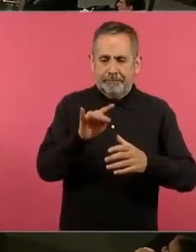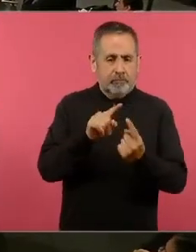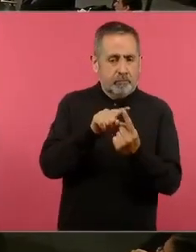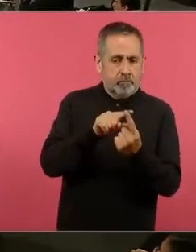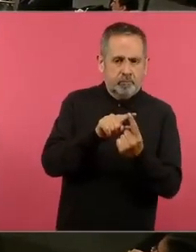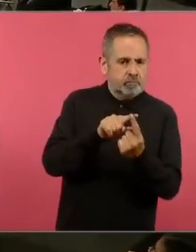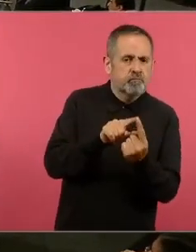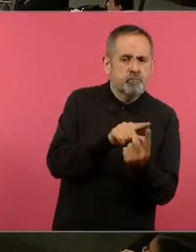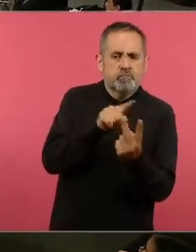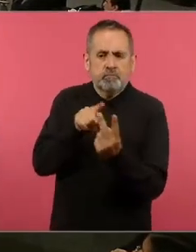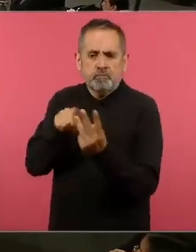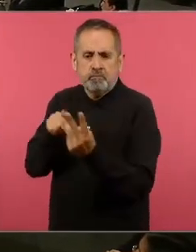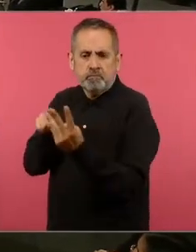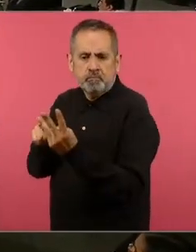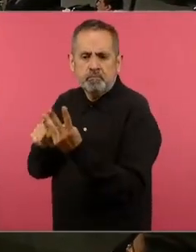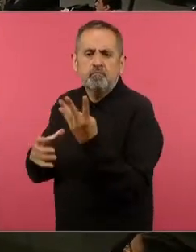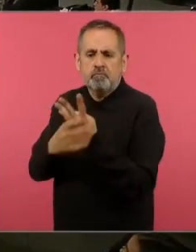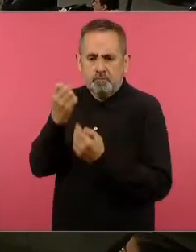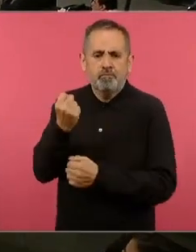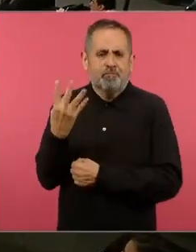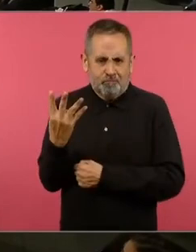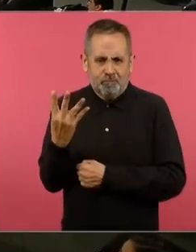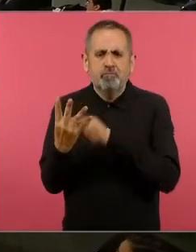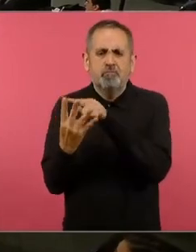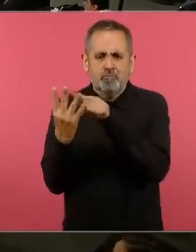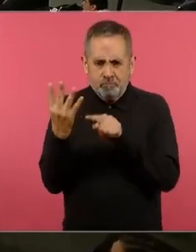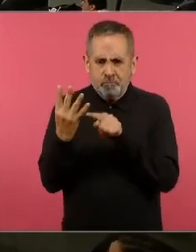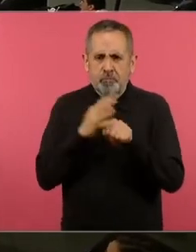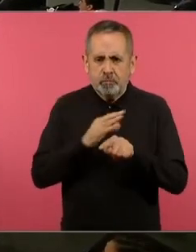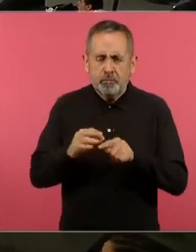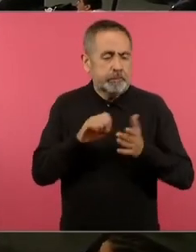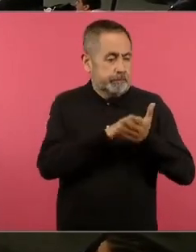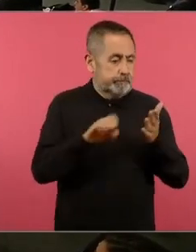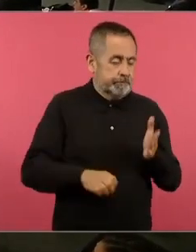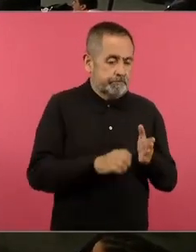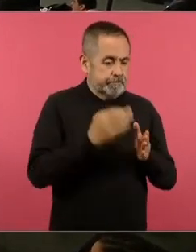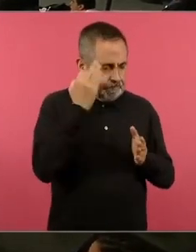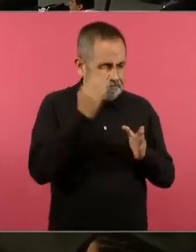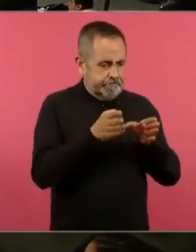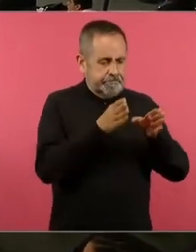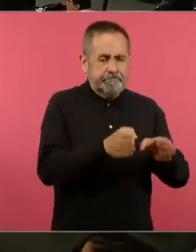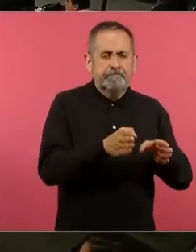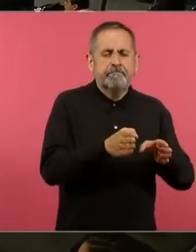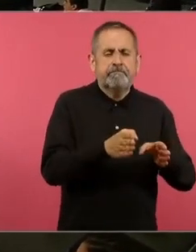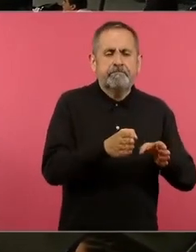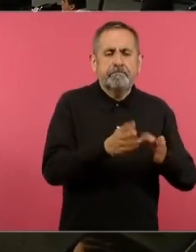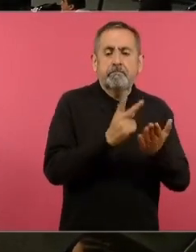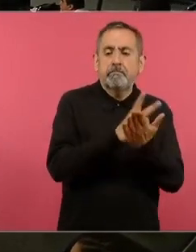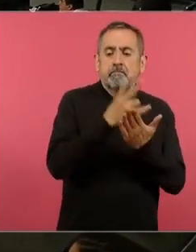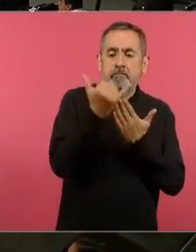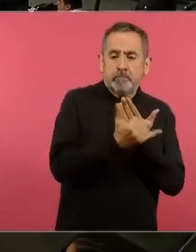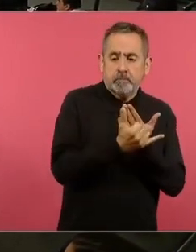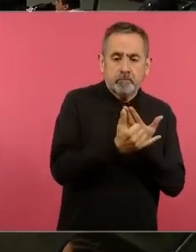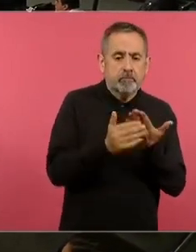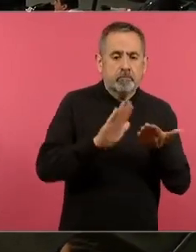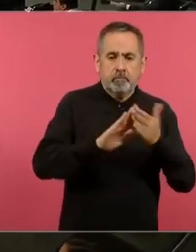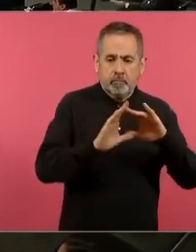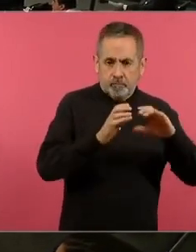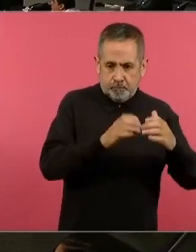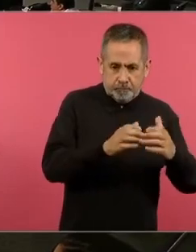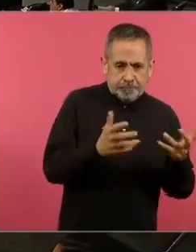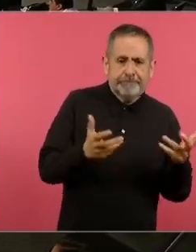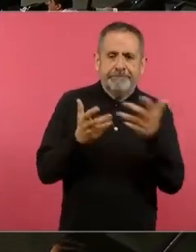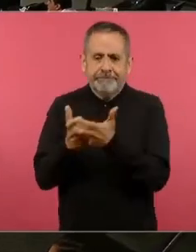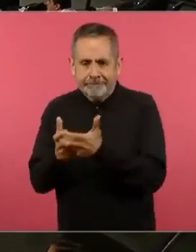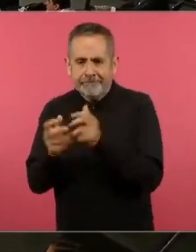formativos yo aquí por ejemplo lo hice en el caso de la fase de los proyectos comunitarios en esta